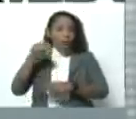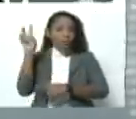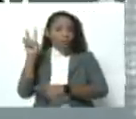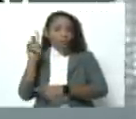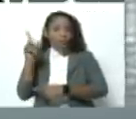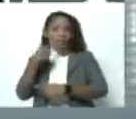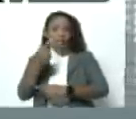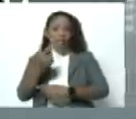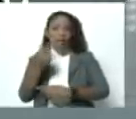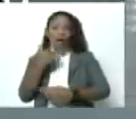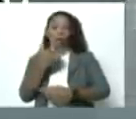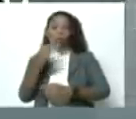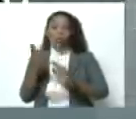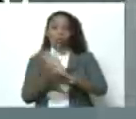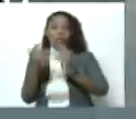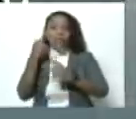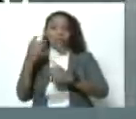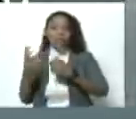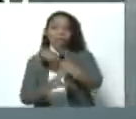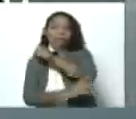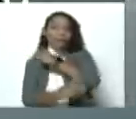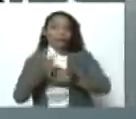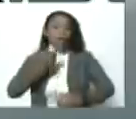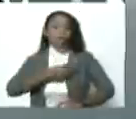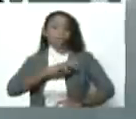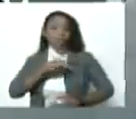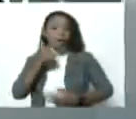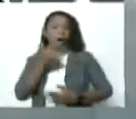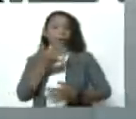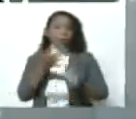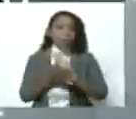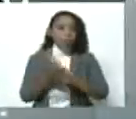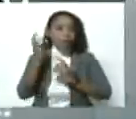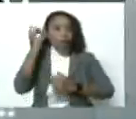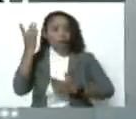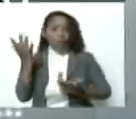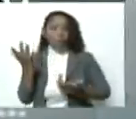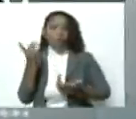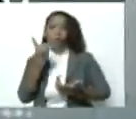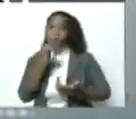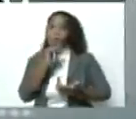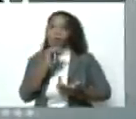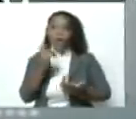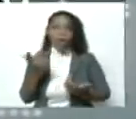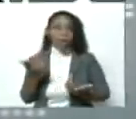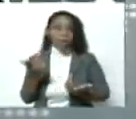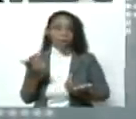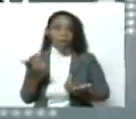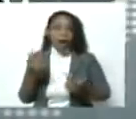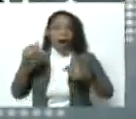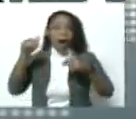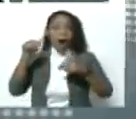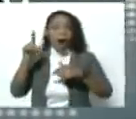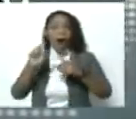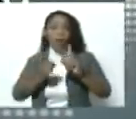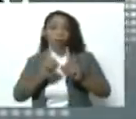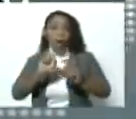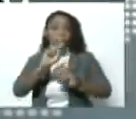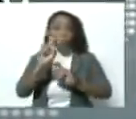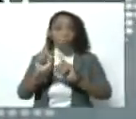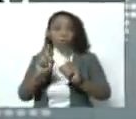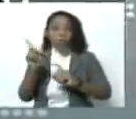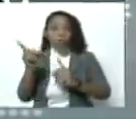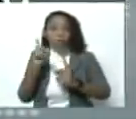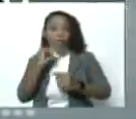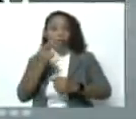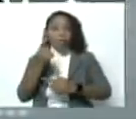a que hubo un fraude electoral, y que fue una farsa electoral. No hay. De hecho, en la parte de preguntas, cuando un periodista